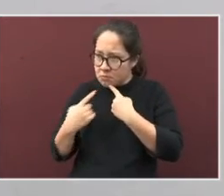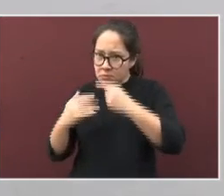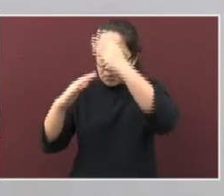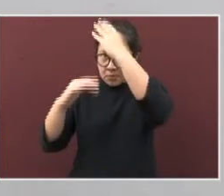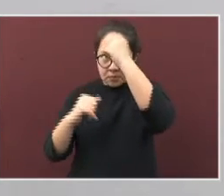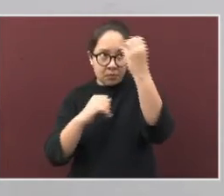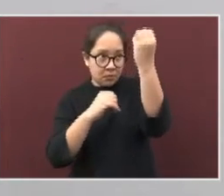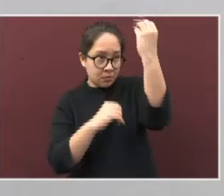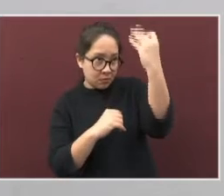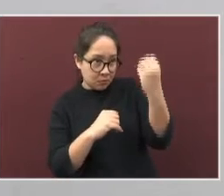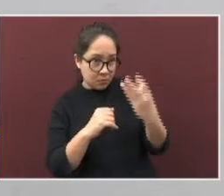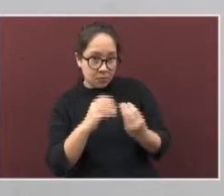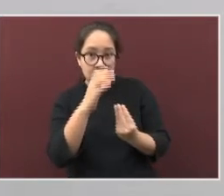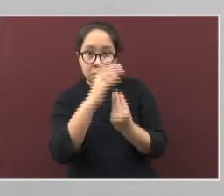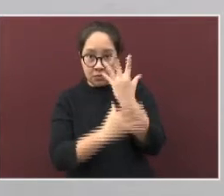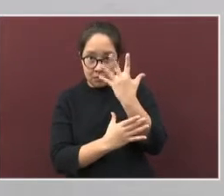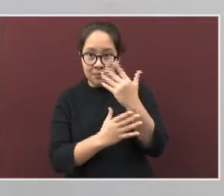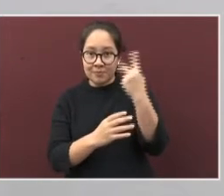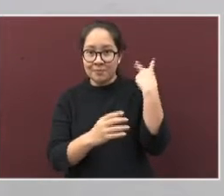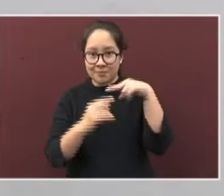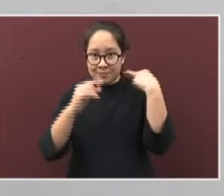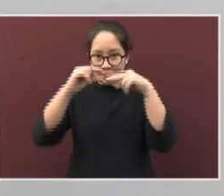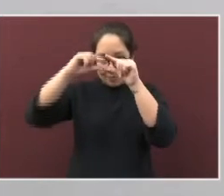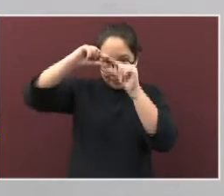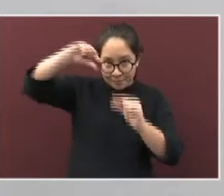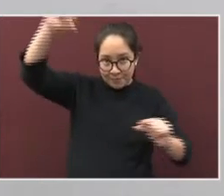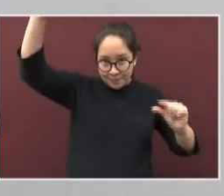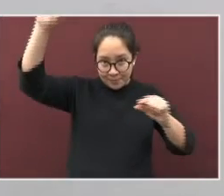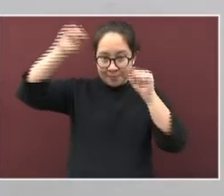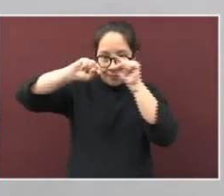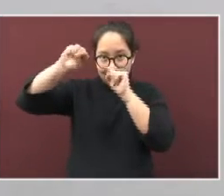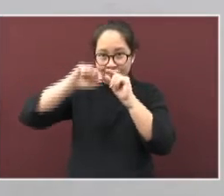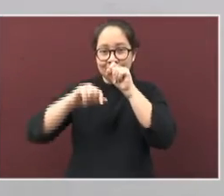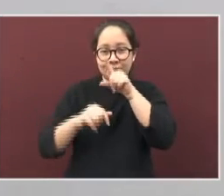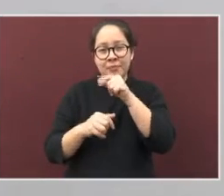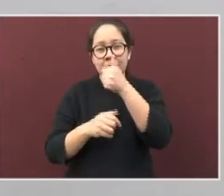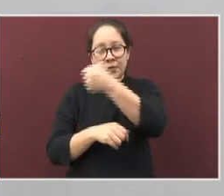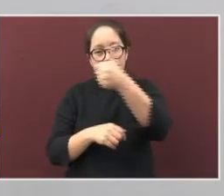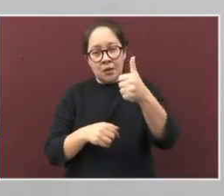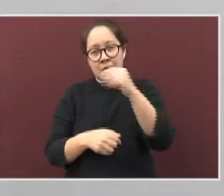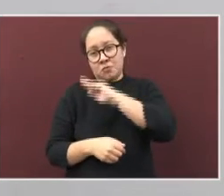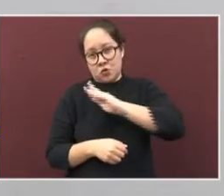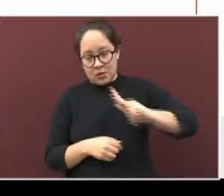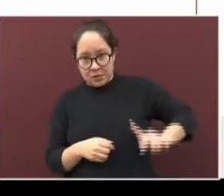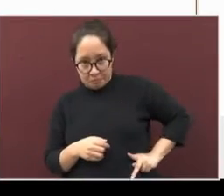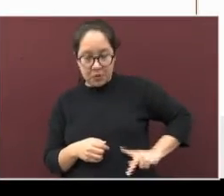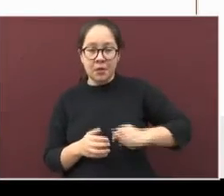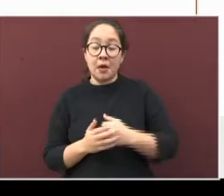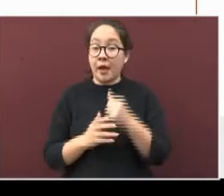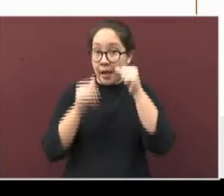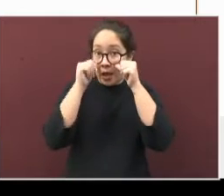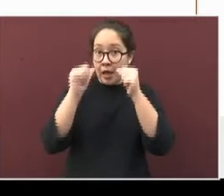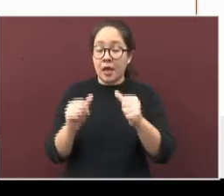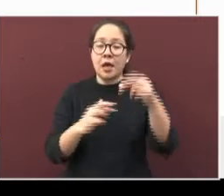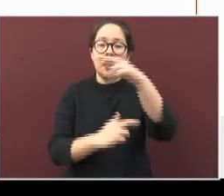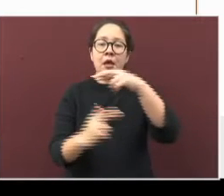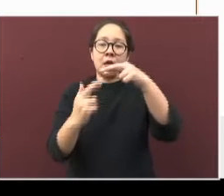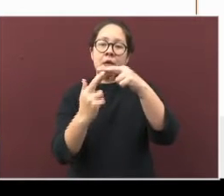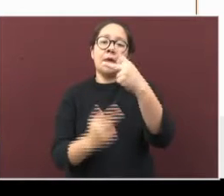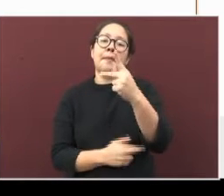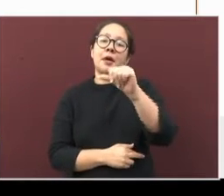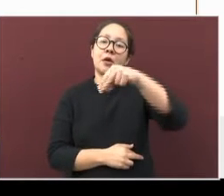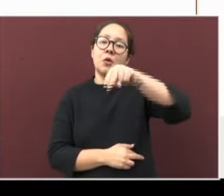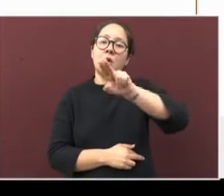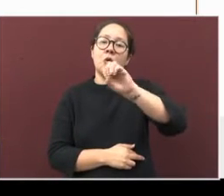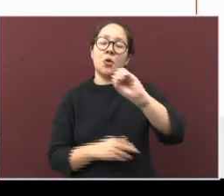territorio veracruzano y a nivel municipal. Miren ustedes, pongan mucha atención. Para la región Pánuco, Tuxpan,